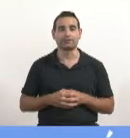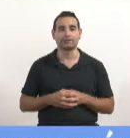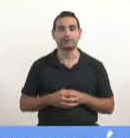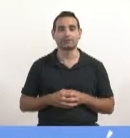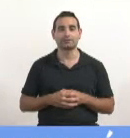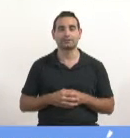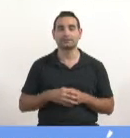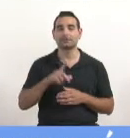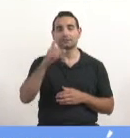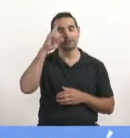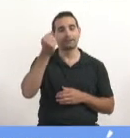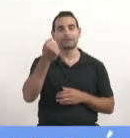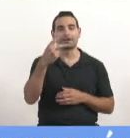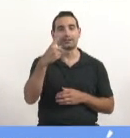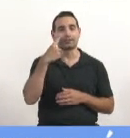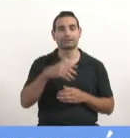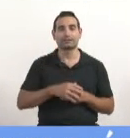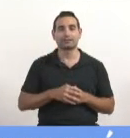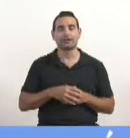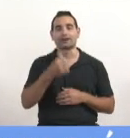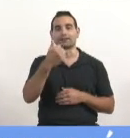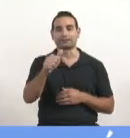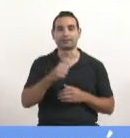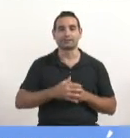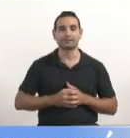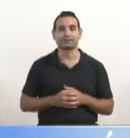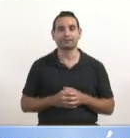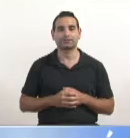Senador Leavi. Leavi, ausente.